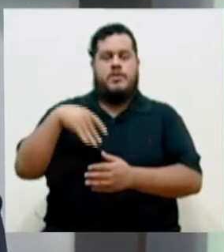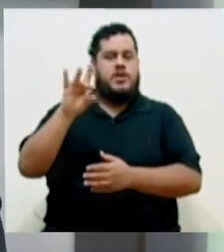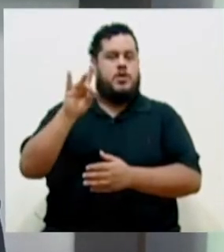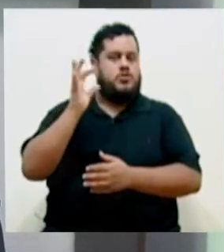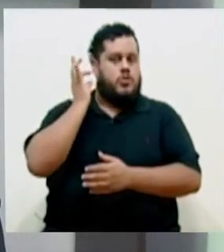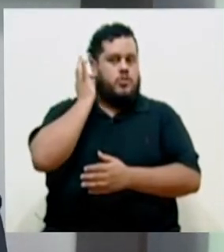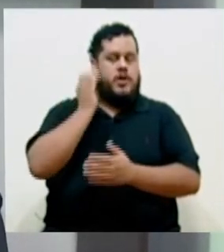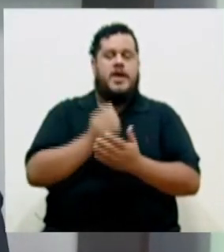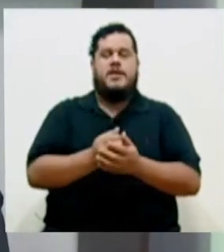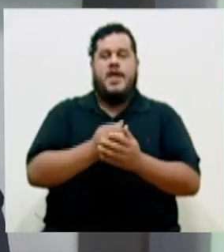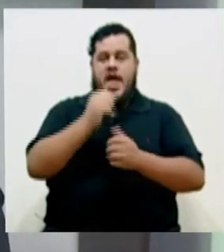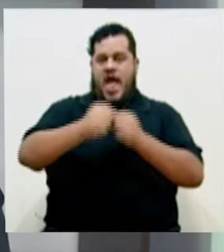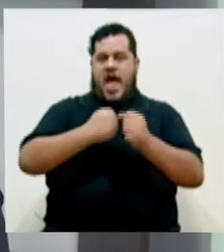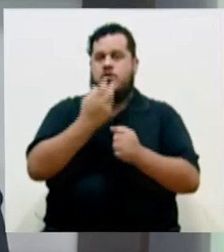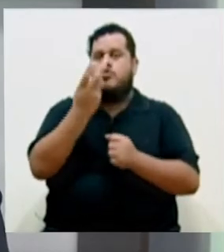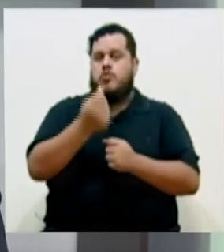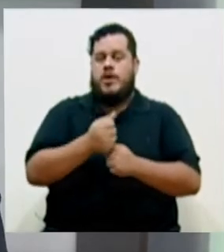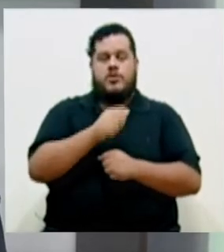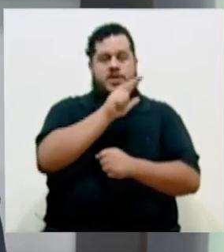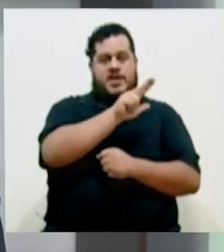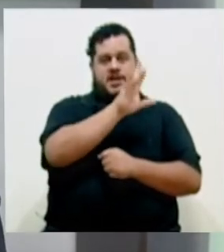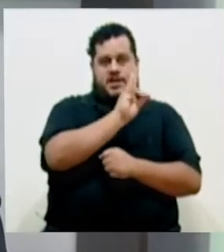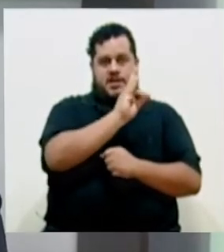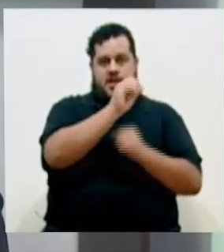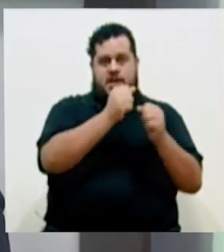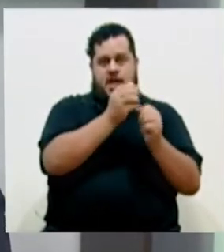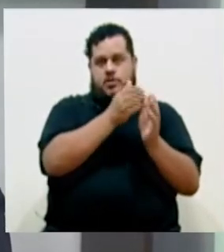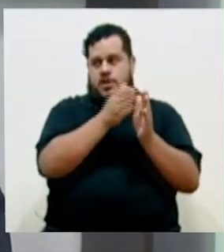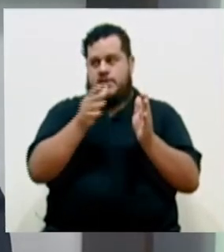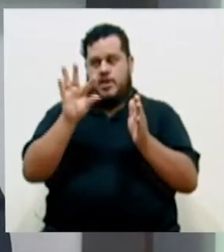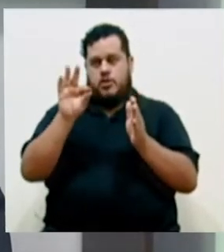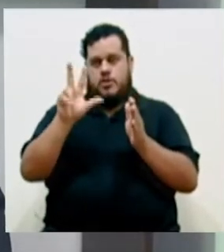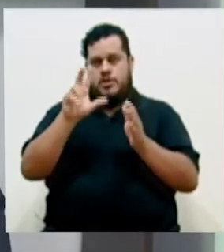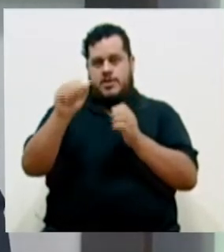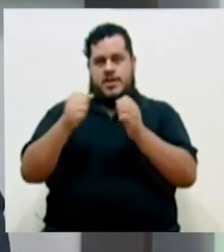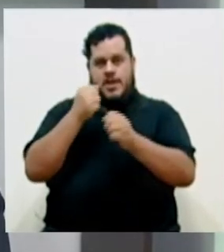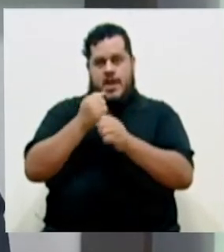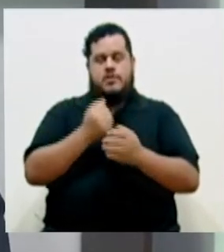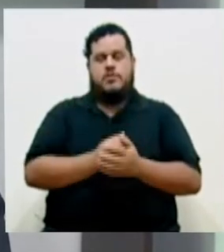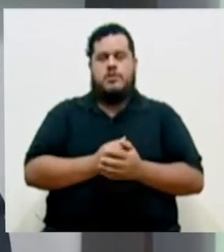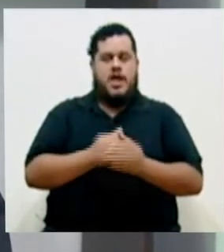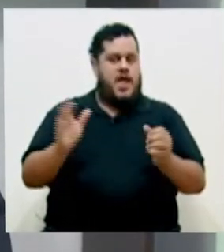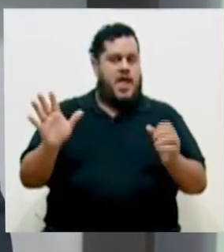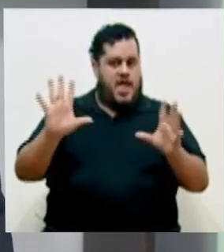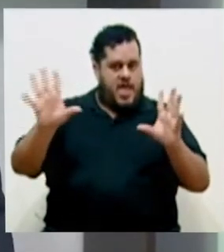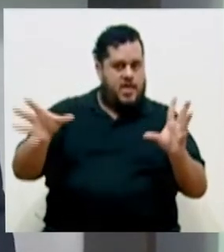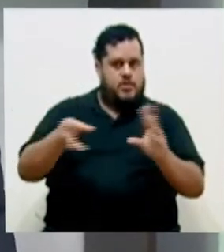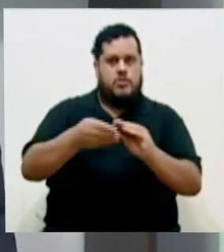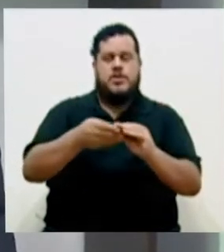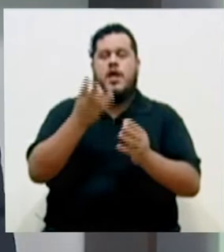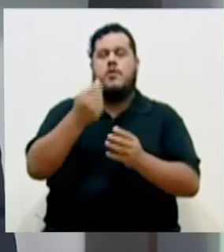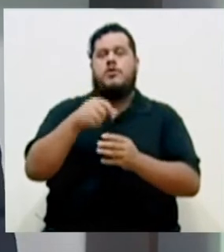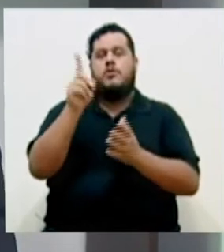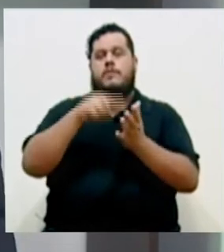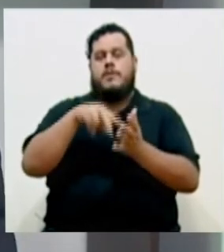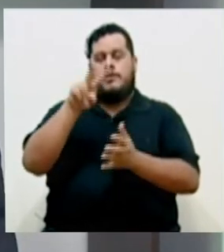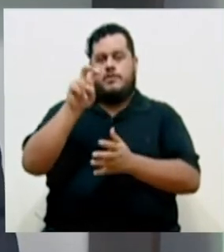con un rango de edad que va de 37 a 93 años. En total se contabilizan 1